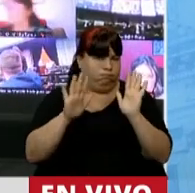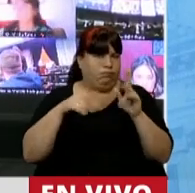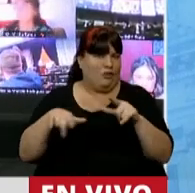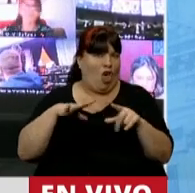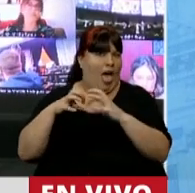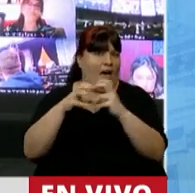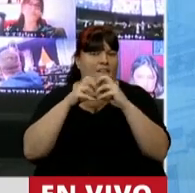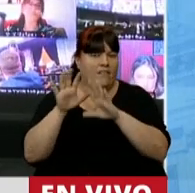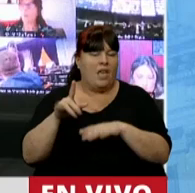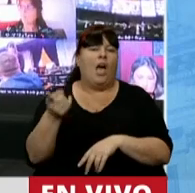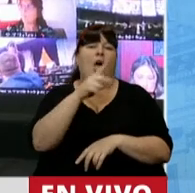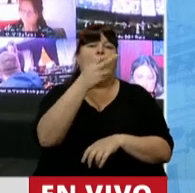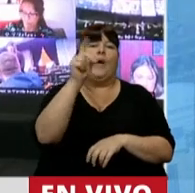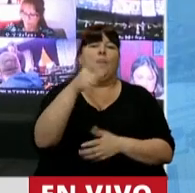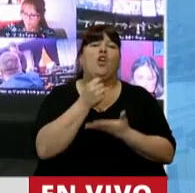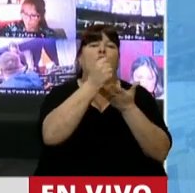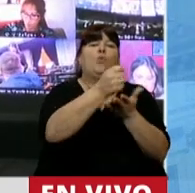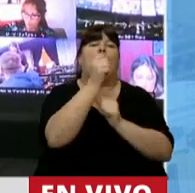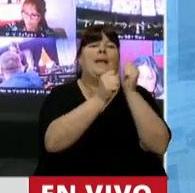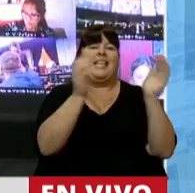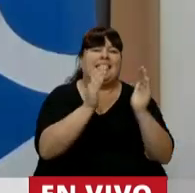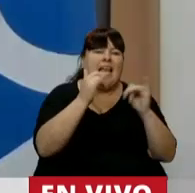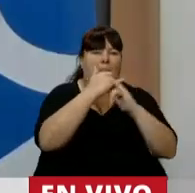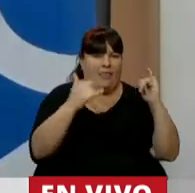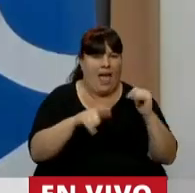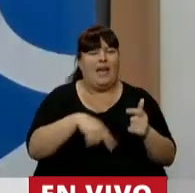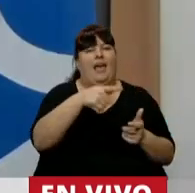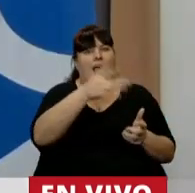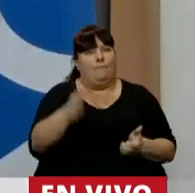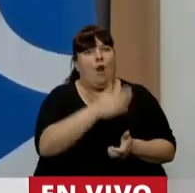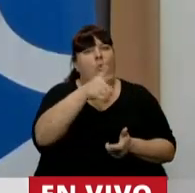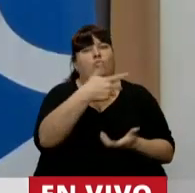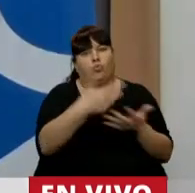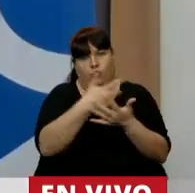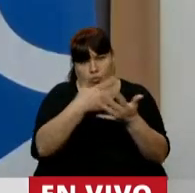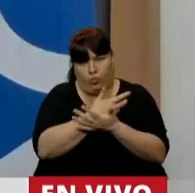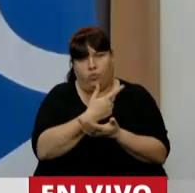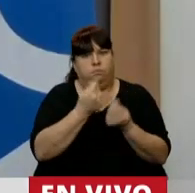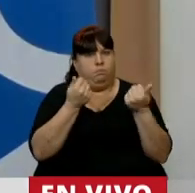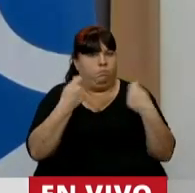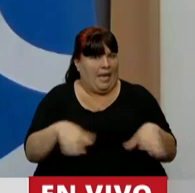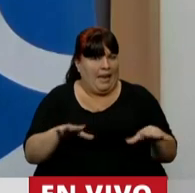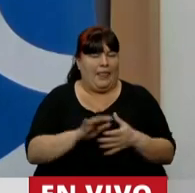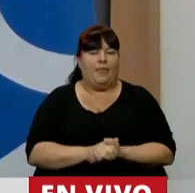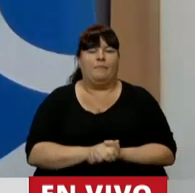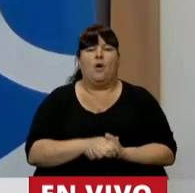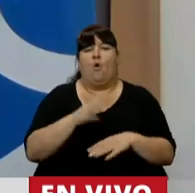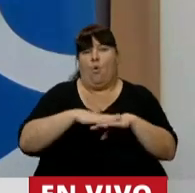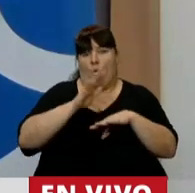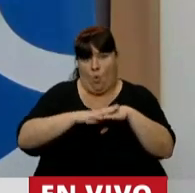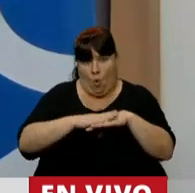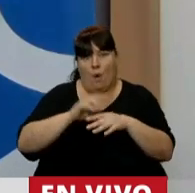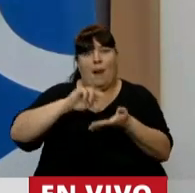discusión. Otro 20% para subsidiar a las pymes, un sector productivo que está sufriendo un efecto de pinzas por los